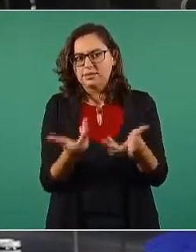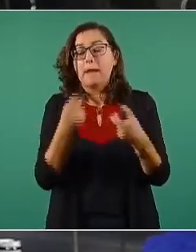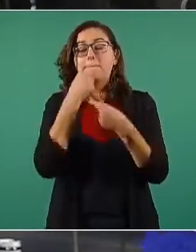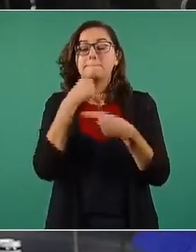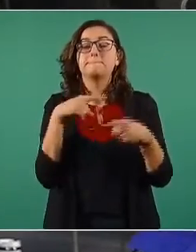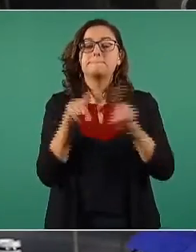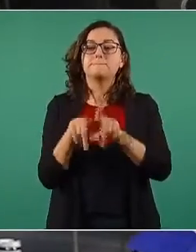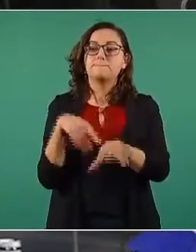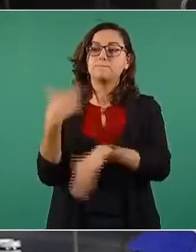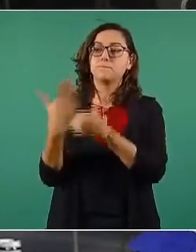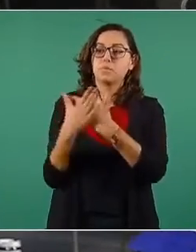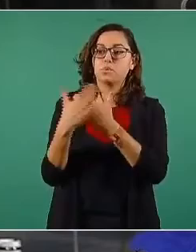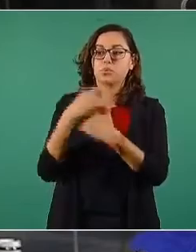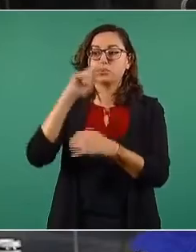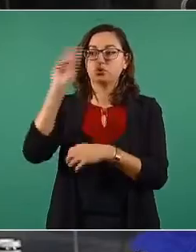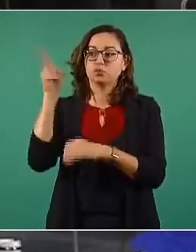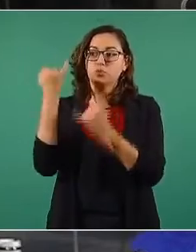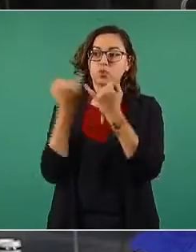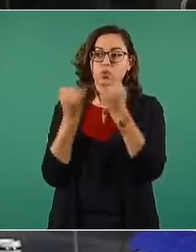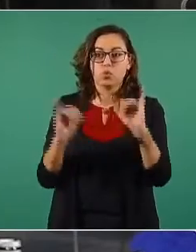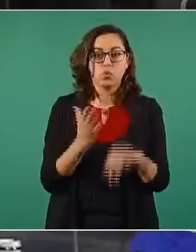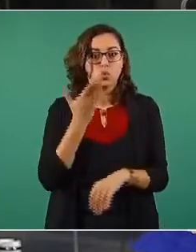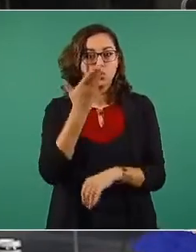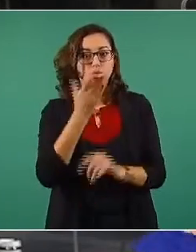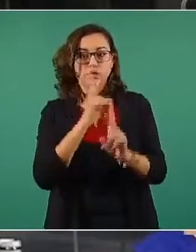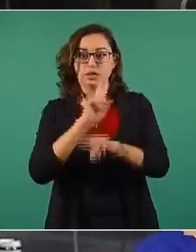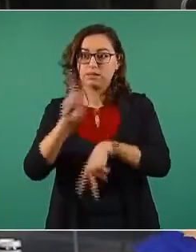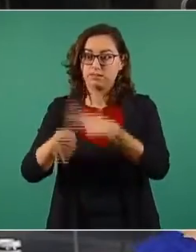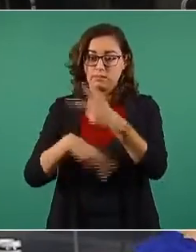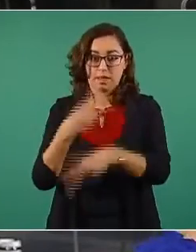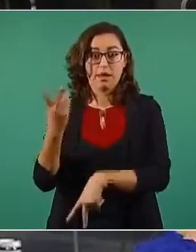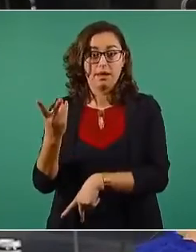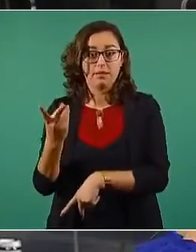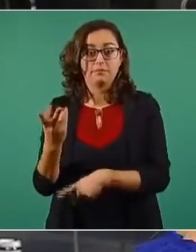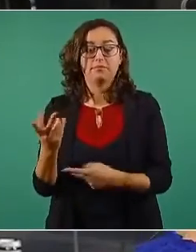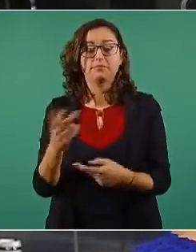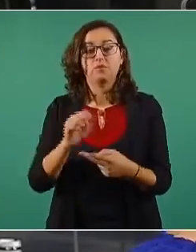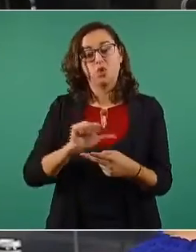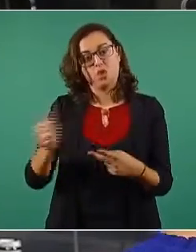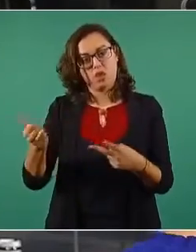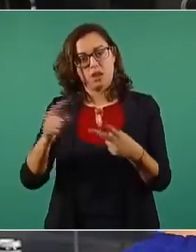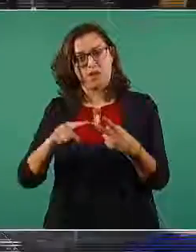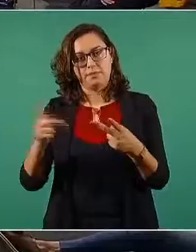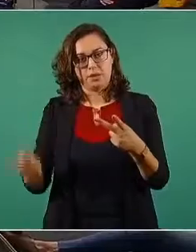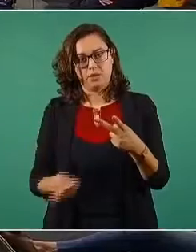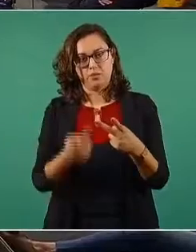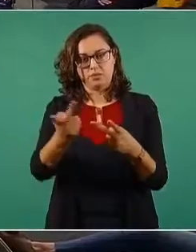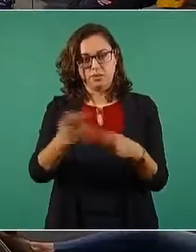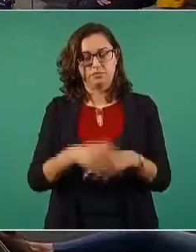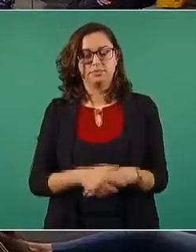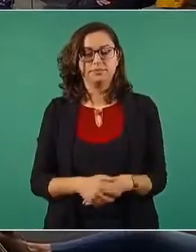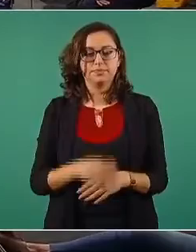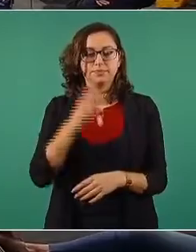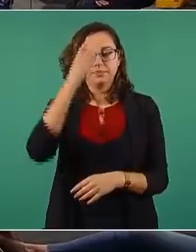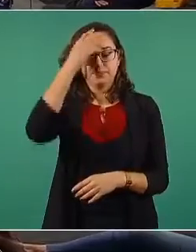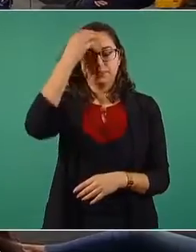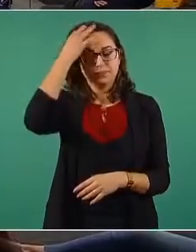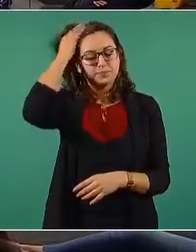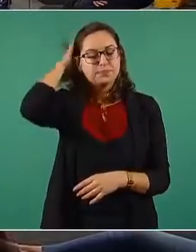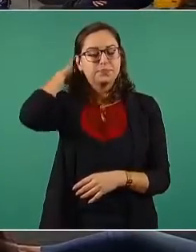universidad a dar el banderazo de arranque de actividades. Y tengo otra pregunta que se le haría en un momento. Por favor, Bueno, pues